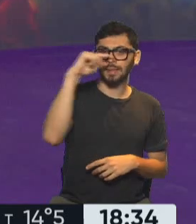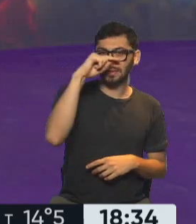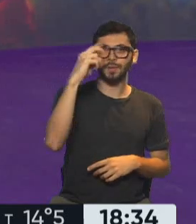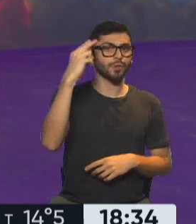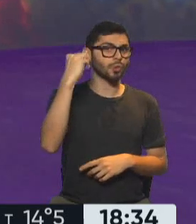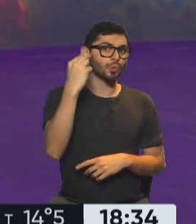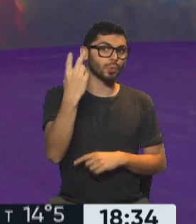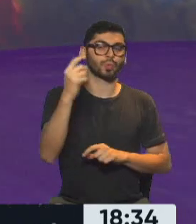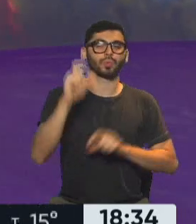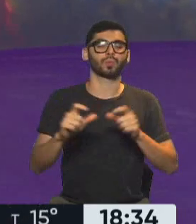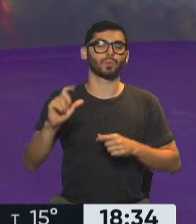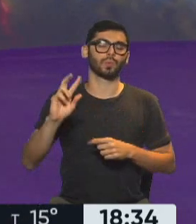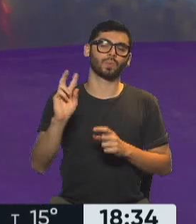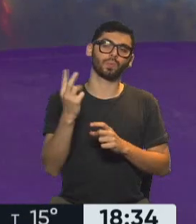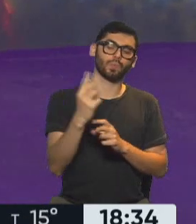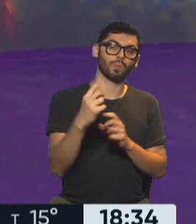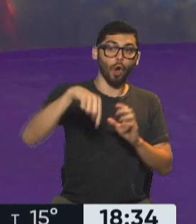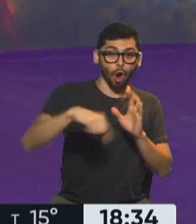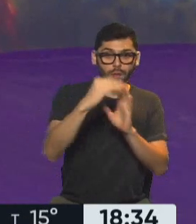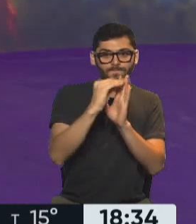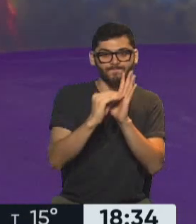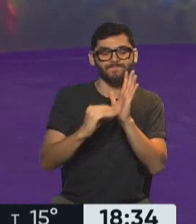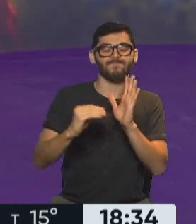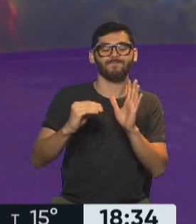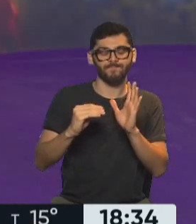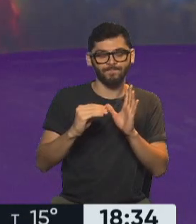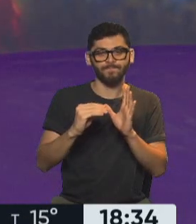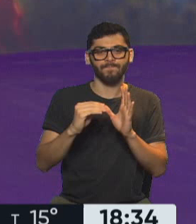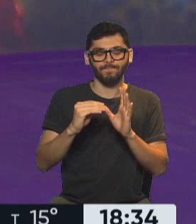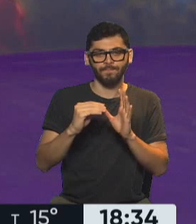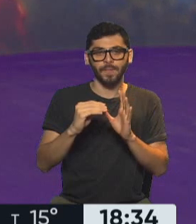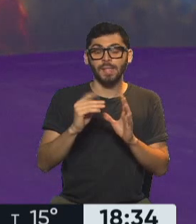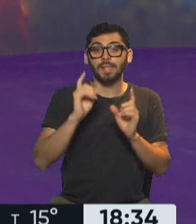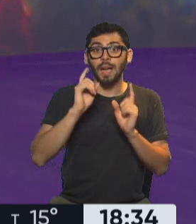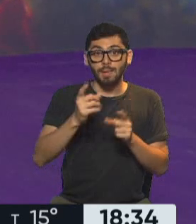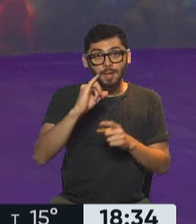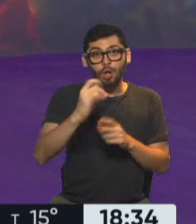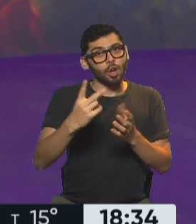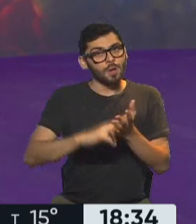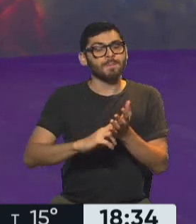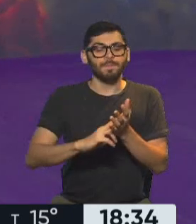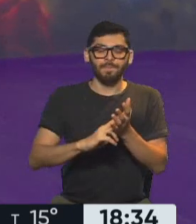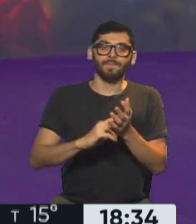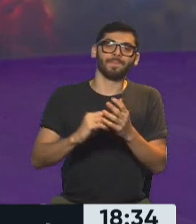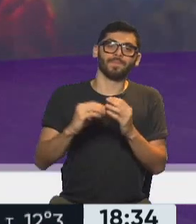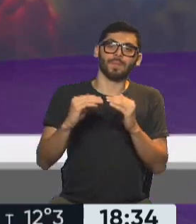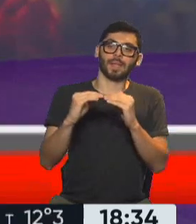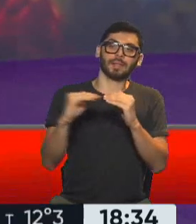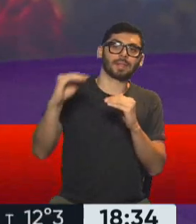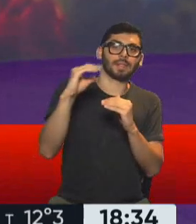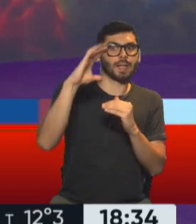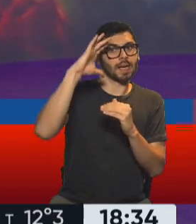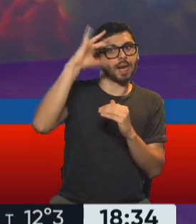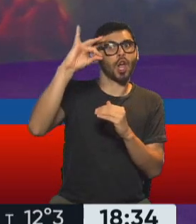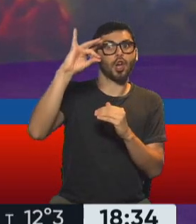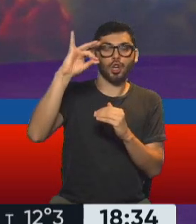792 fallecidos en las últimas 24 horas y, lamentablemente, reitero, hemos otra vez atravesado o llegado a un nuevo récord